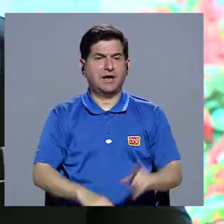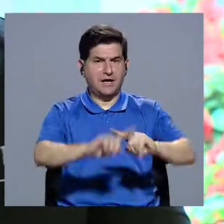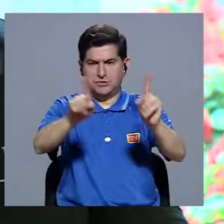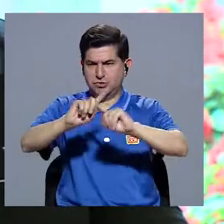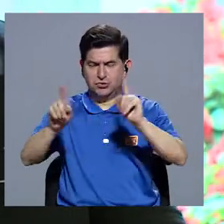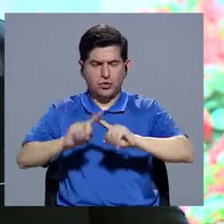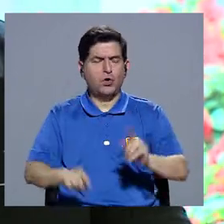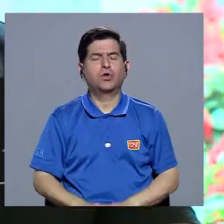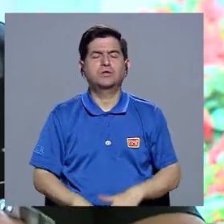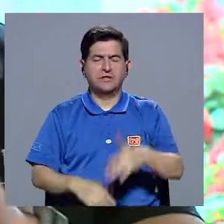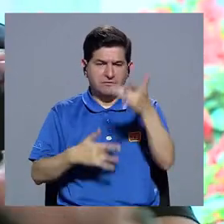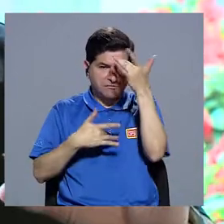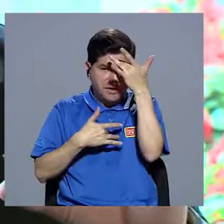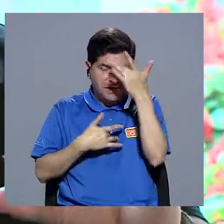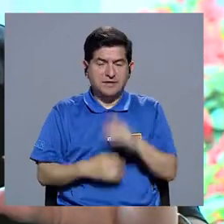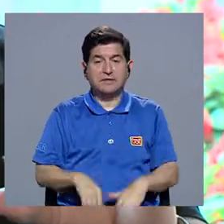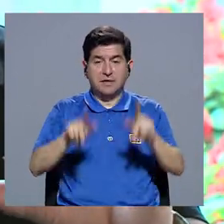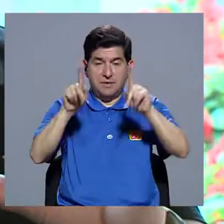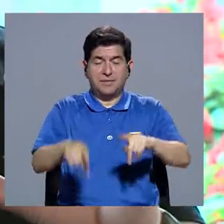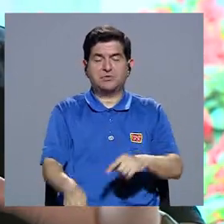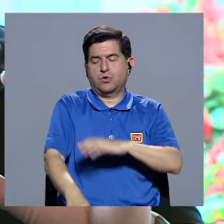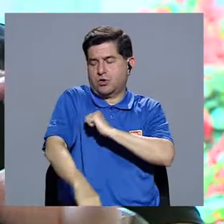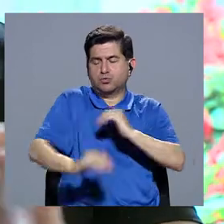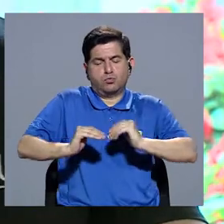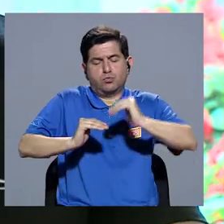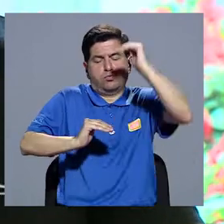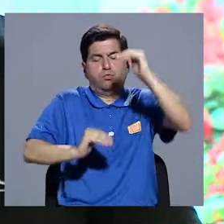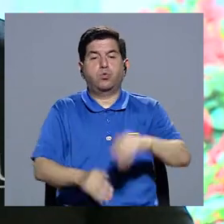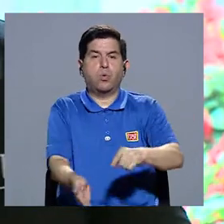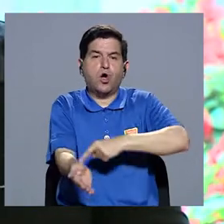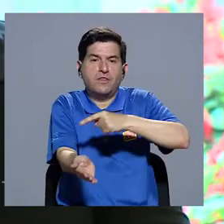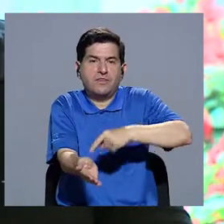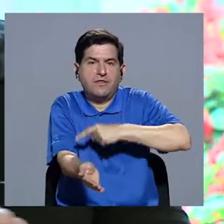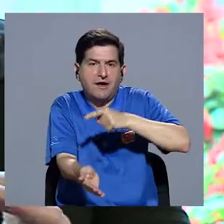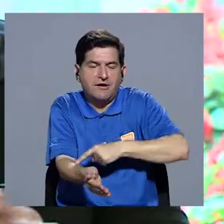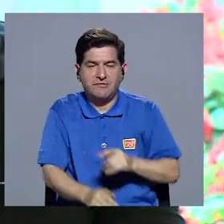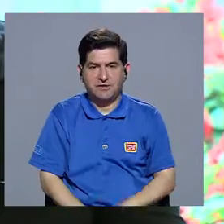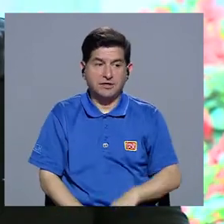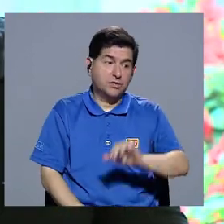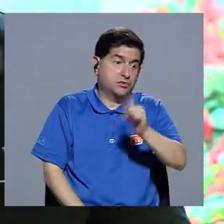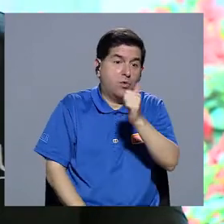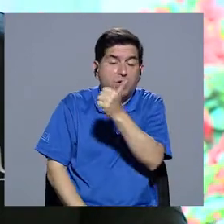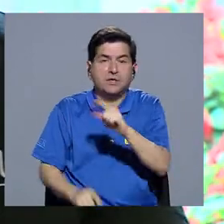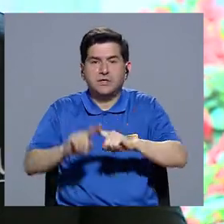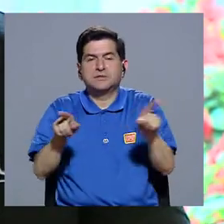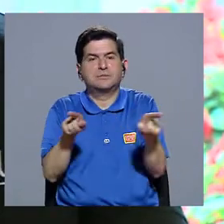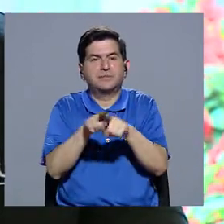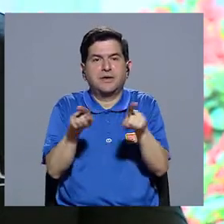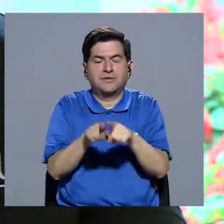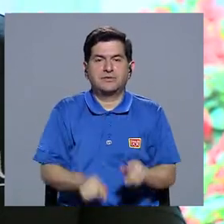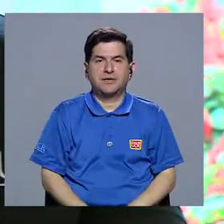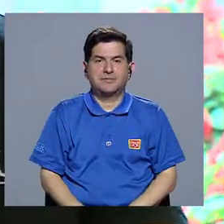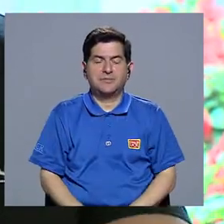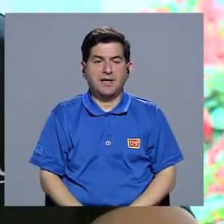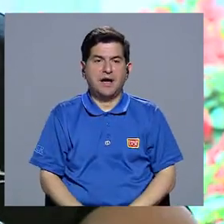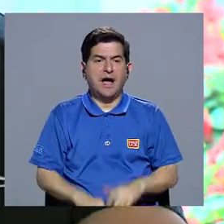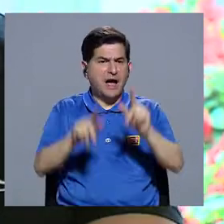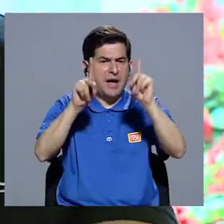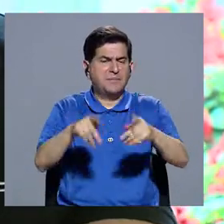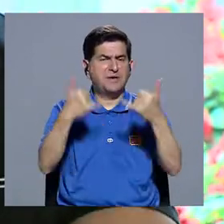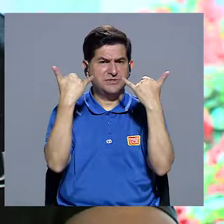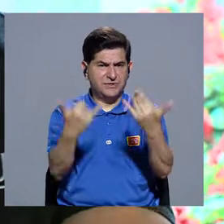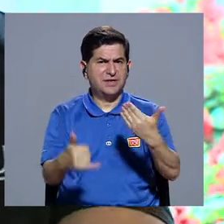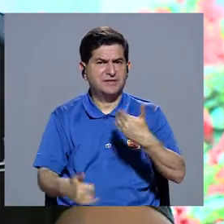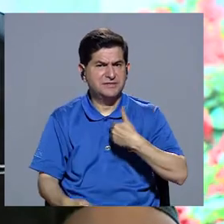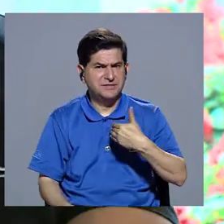diferentes patologías, por ejemplo, personas con hipertensión arterial, con diabetes, entre otros, pero hay también su prescripción para personas que ya